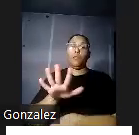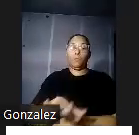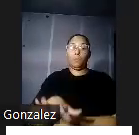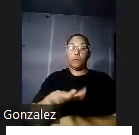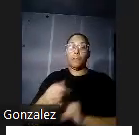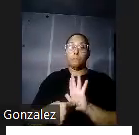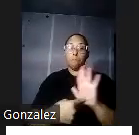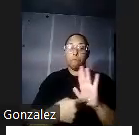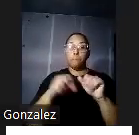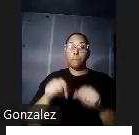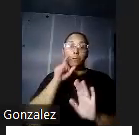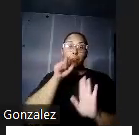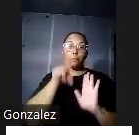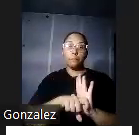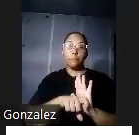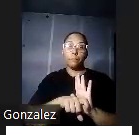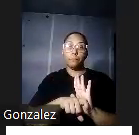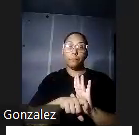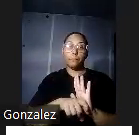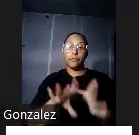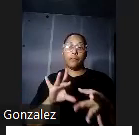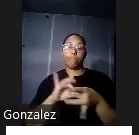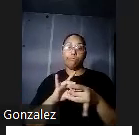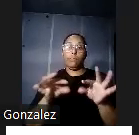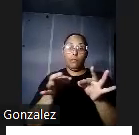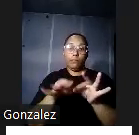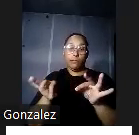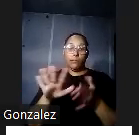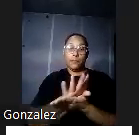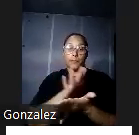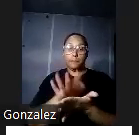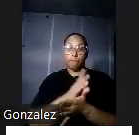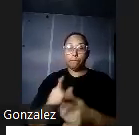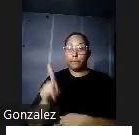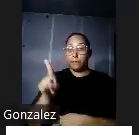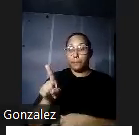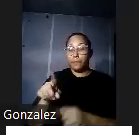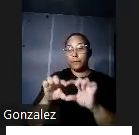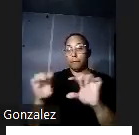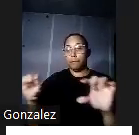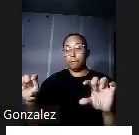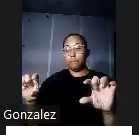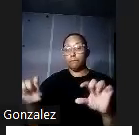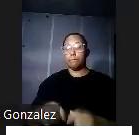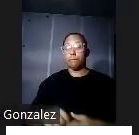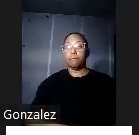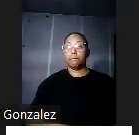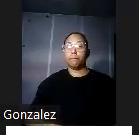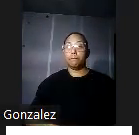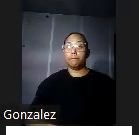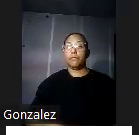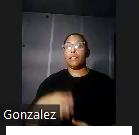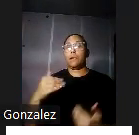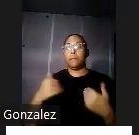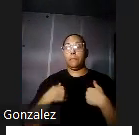tenemos una fotografía del busto con el telegrama en esta pieza aquí aquí tenemos un acercamiento del busto y tenemos